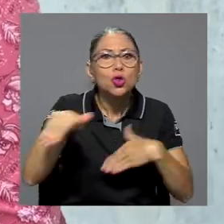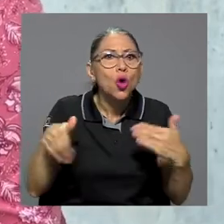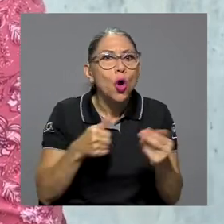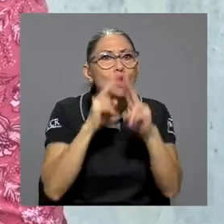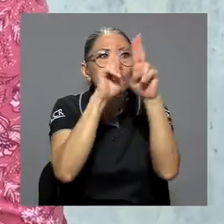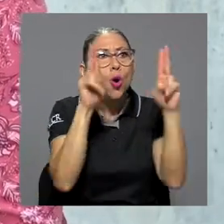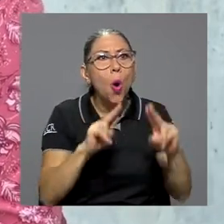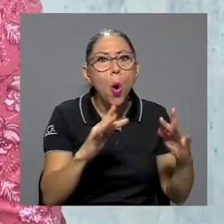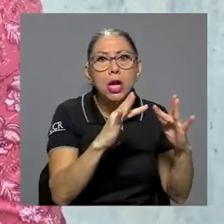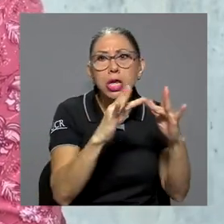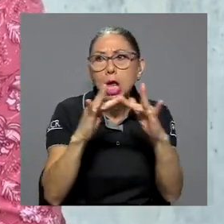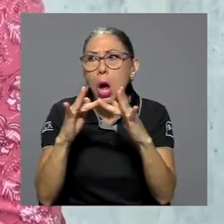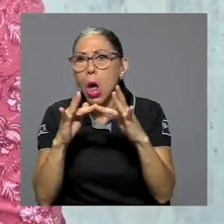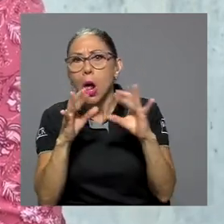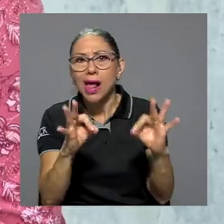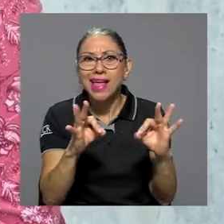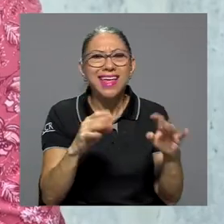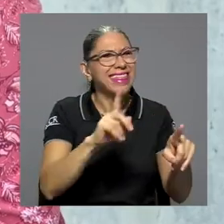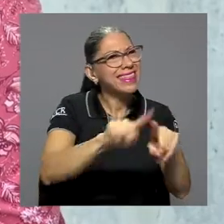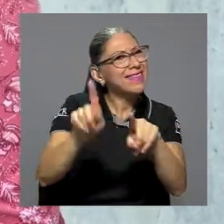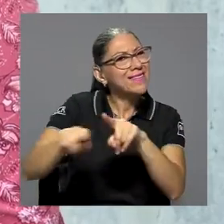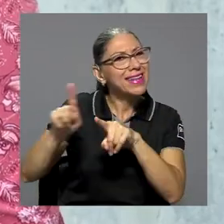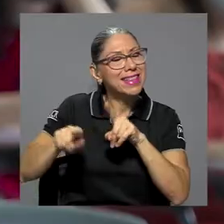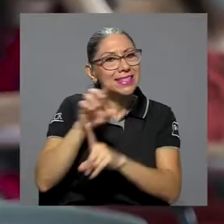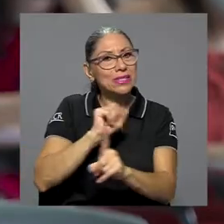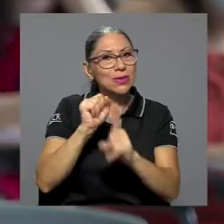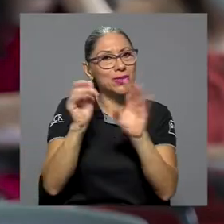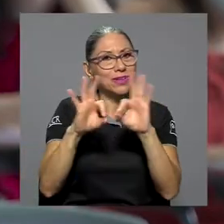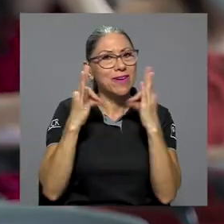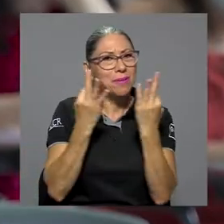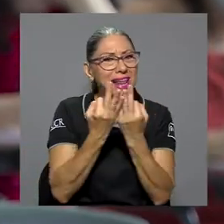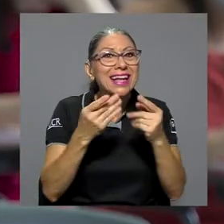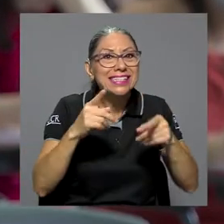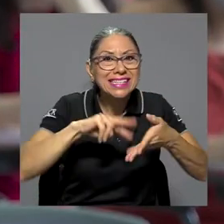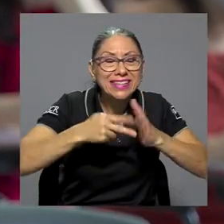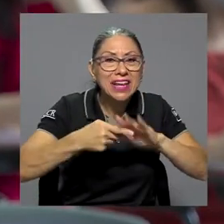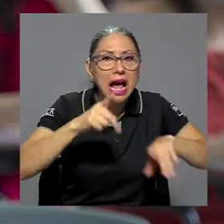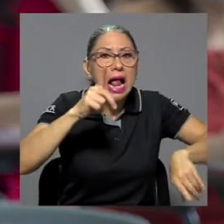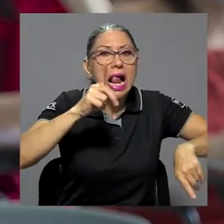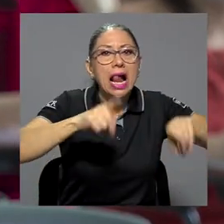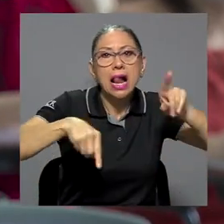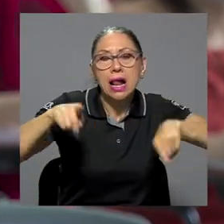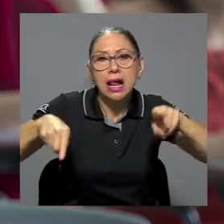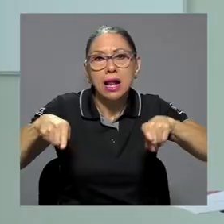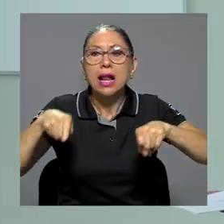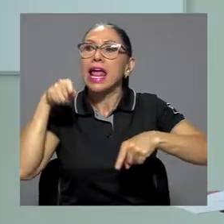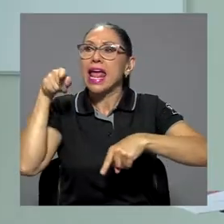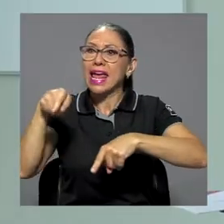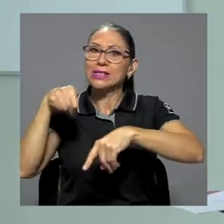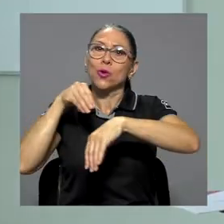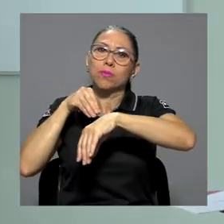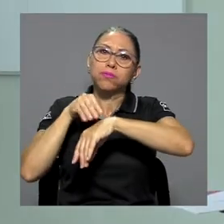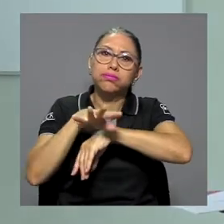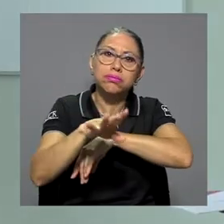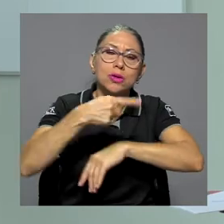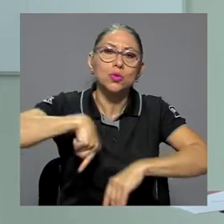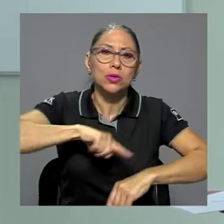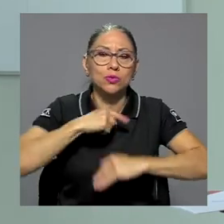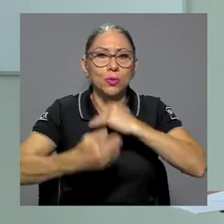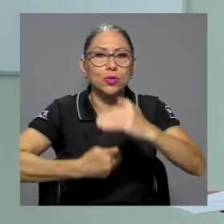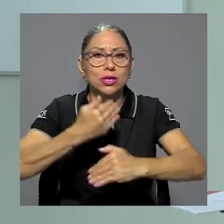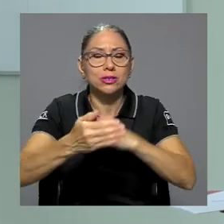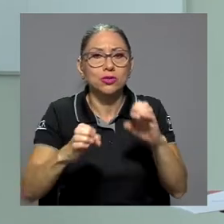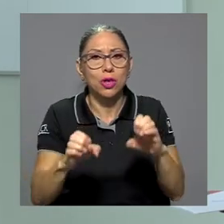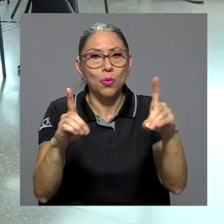condiciones de conectividad, situaciones familiares, los cuales eso van a permear en nuestros procesos